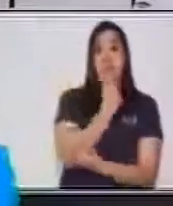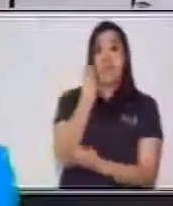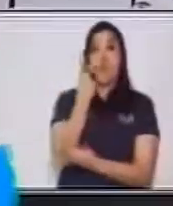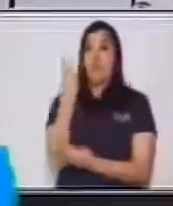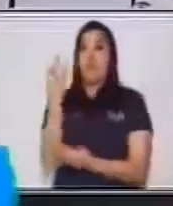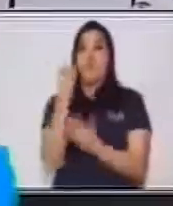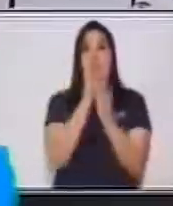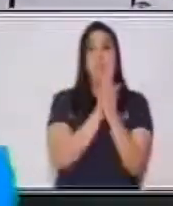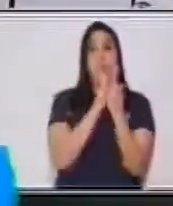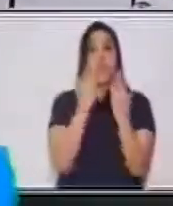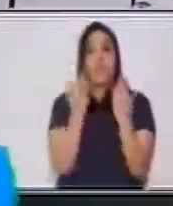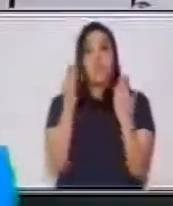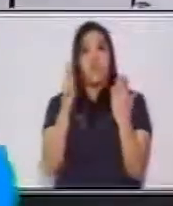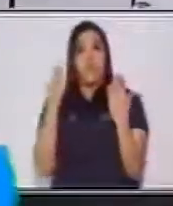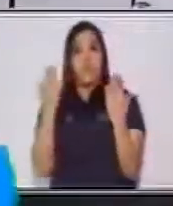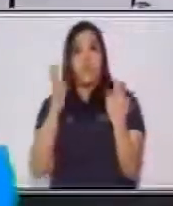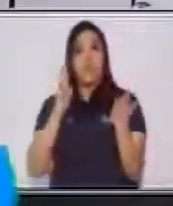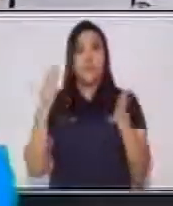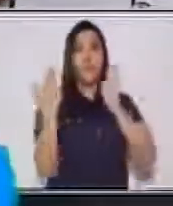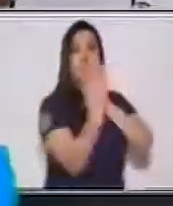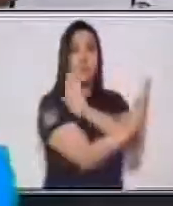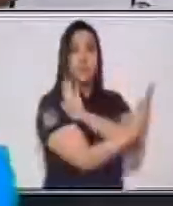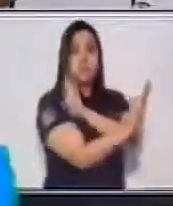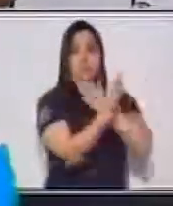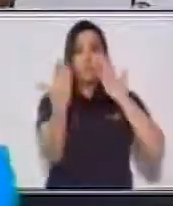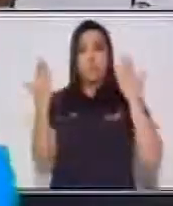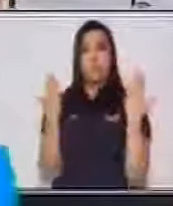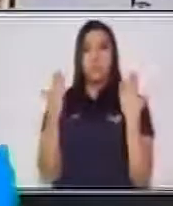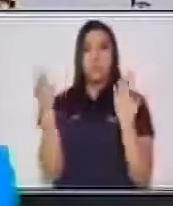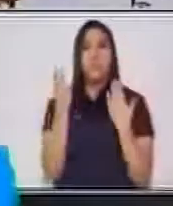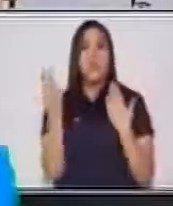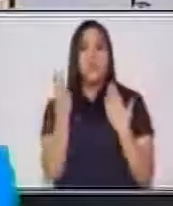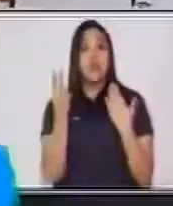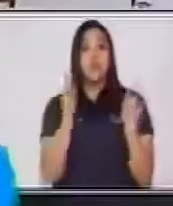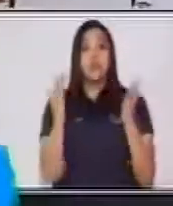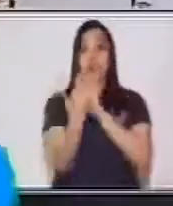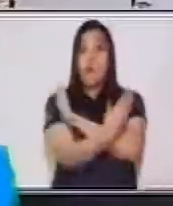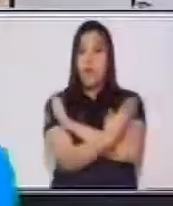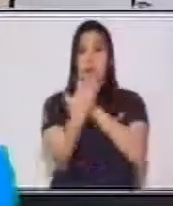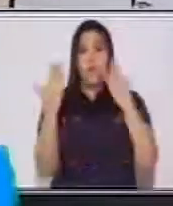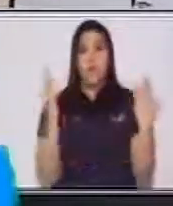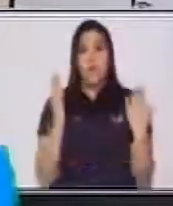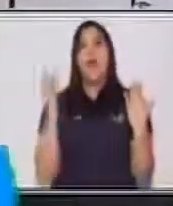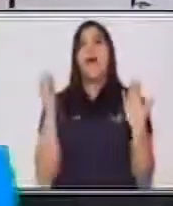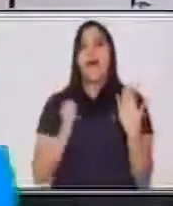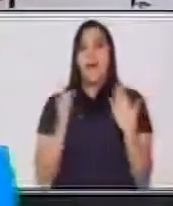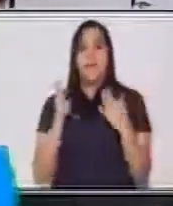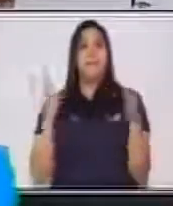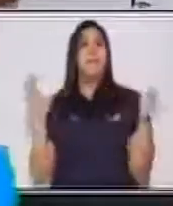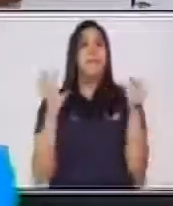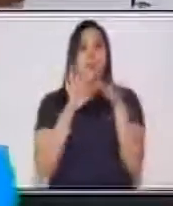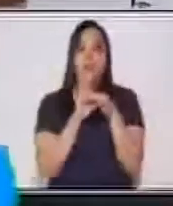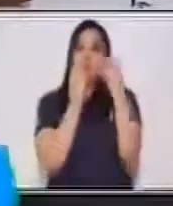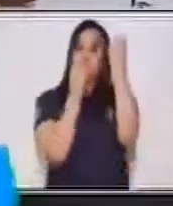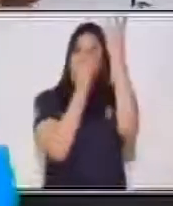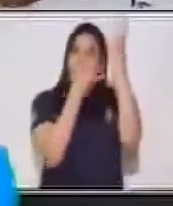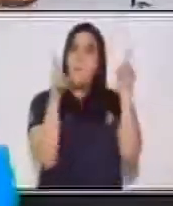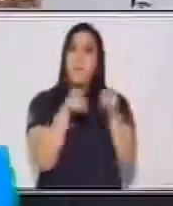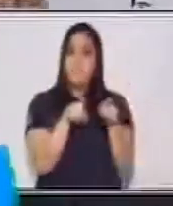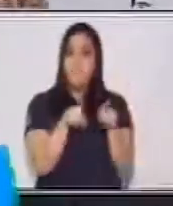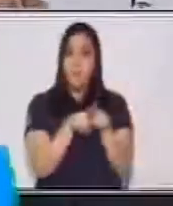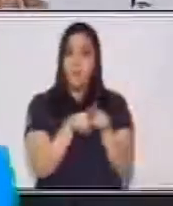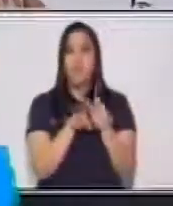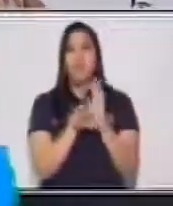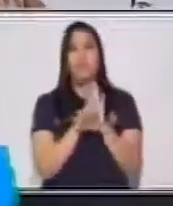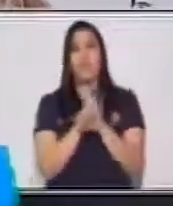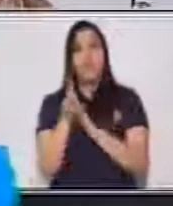anverso y al reverso. Entonces, siempre van a estar enlazadas una con otra. Este